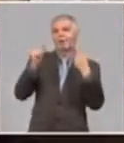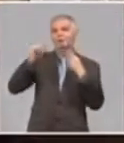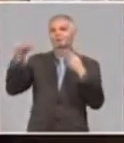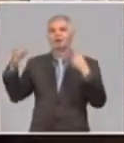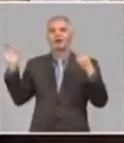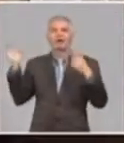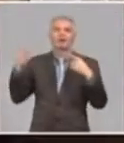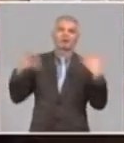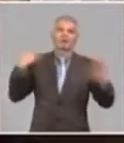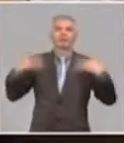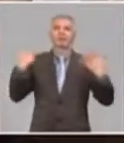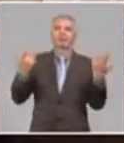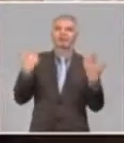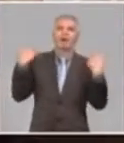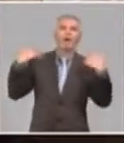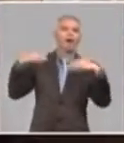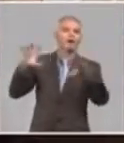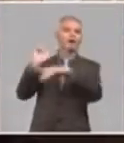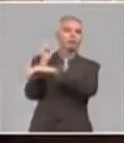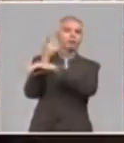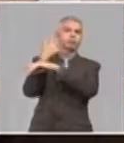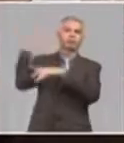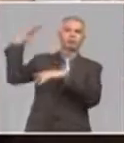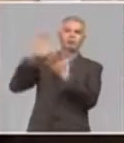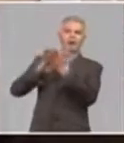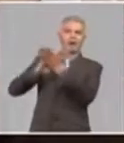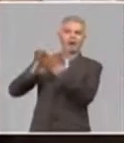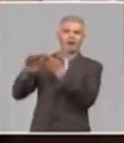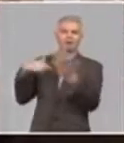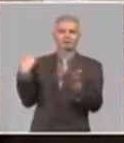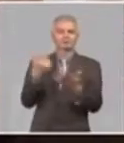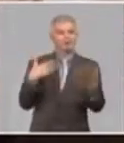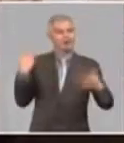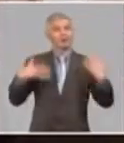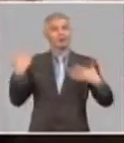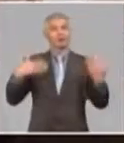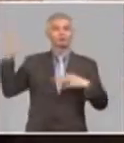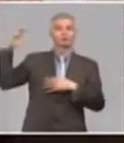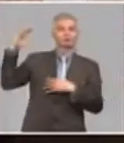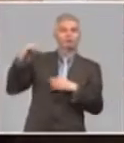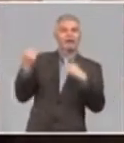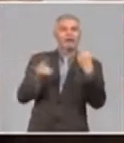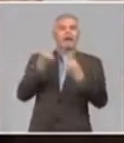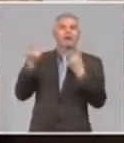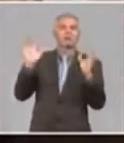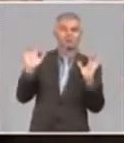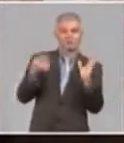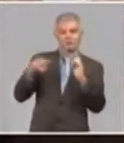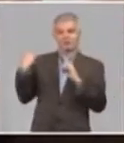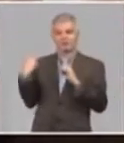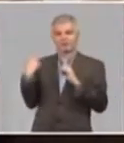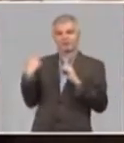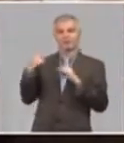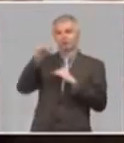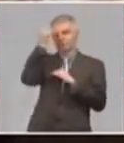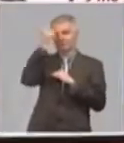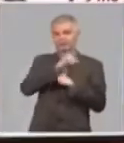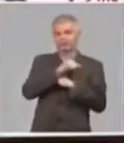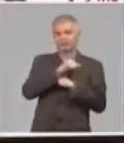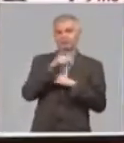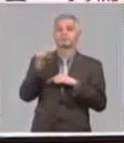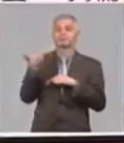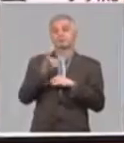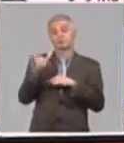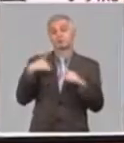años, ¿no? Pero hacía raro se veía lluvia. No se veía lluvia. Y en ese sentido, bueno, estamos muy, digamos, estuvimos contentos y también con lo que se